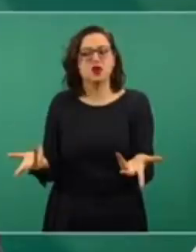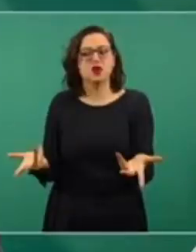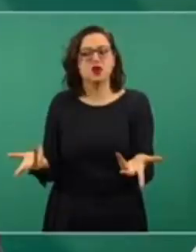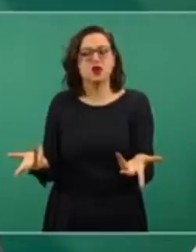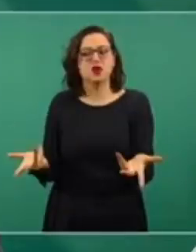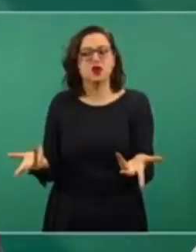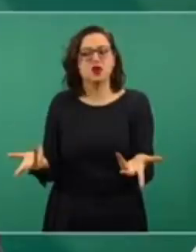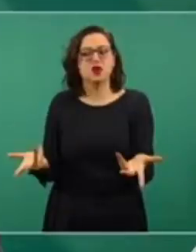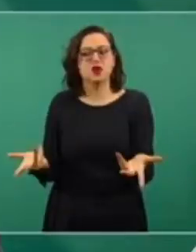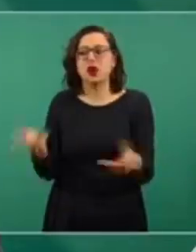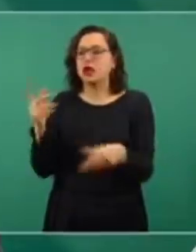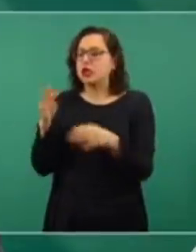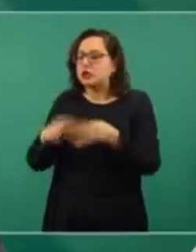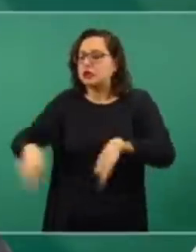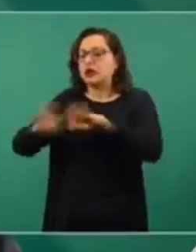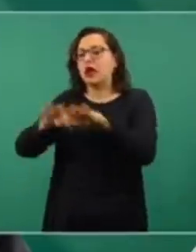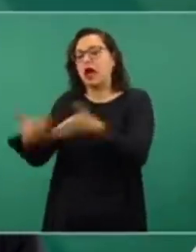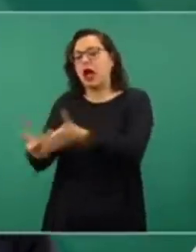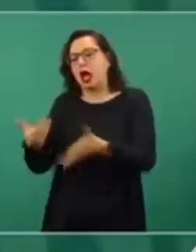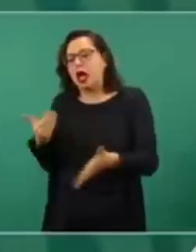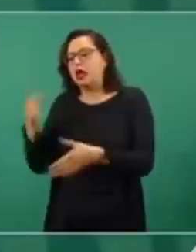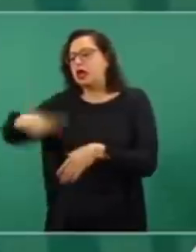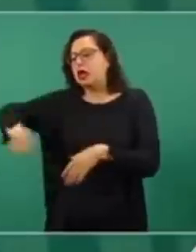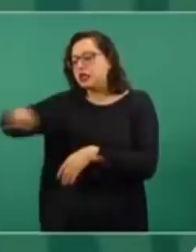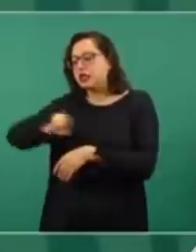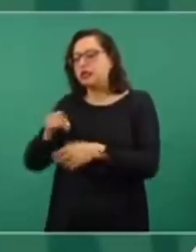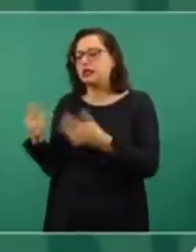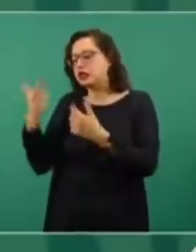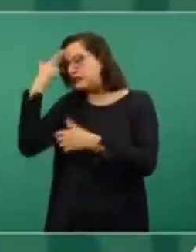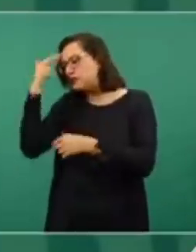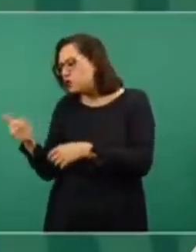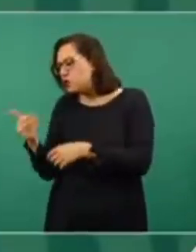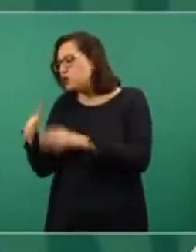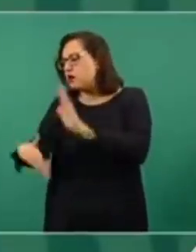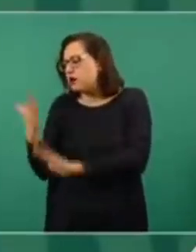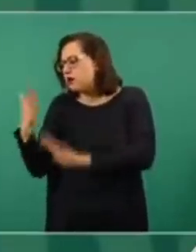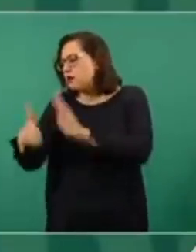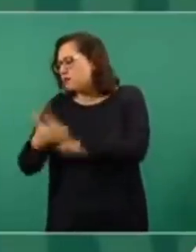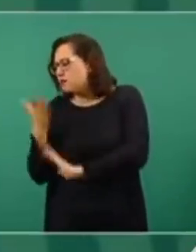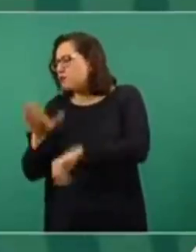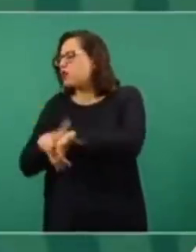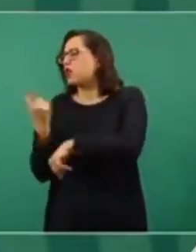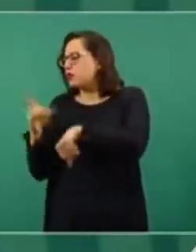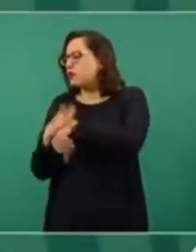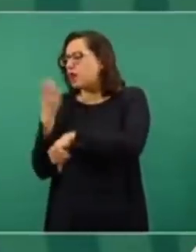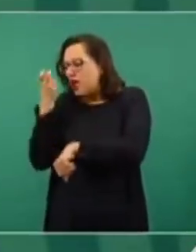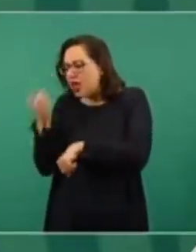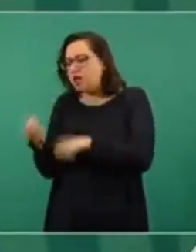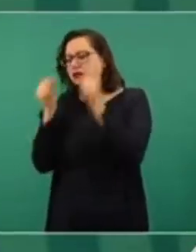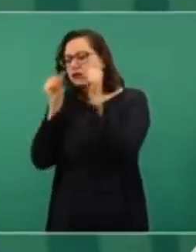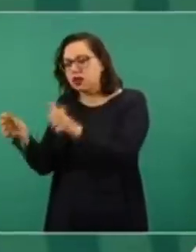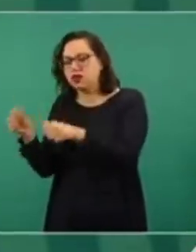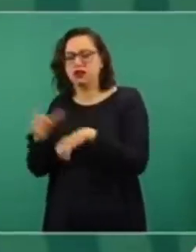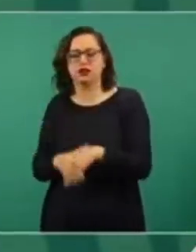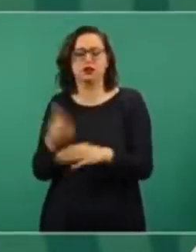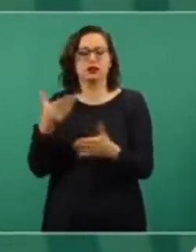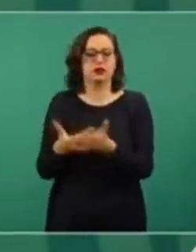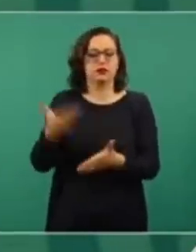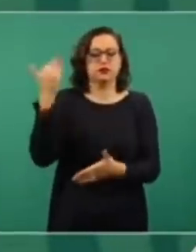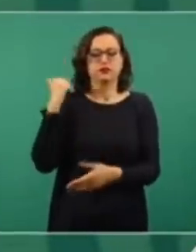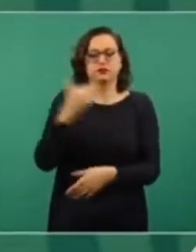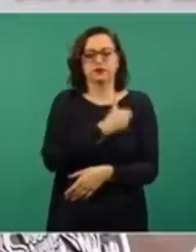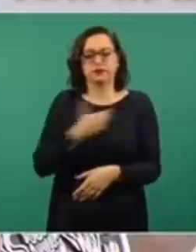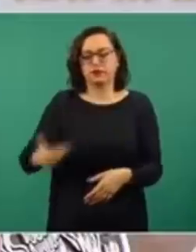Con el presidente Donald Trump, lo hicimos. Incluso le envié una